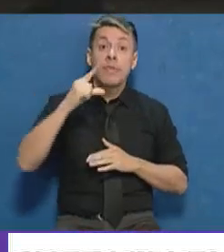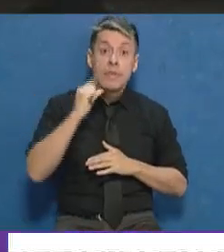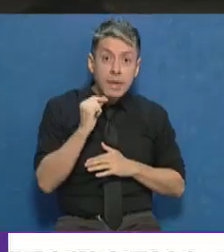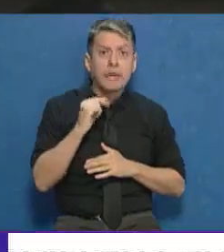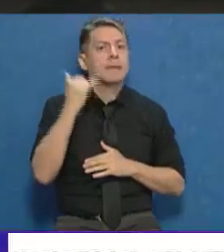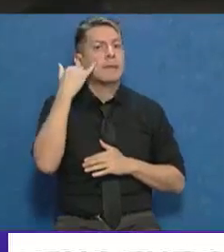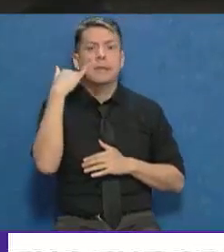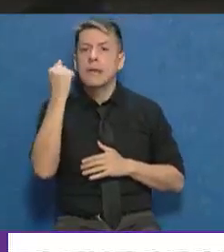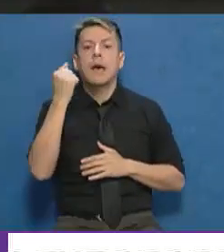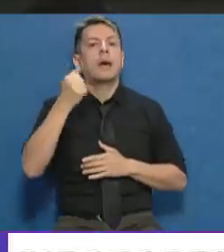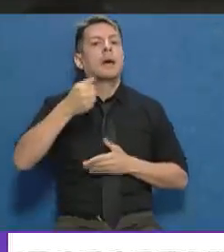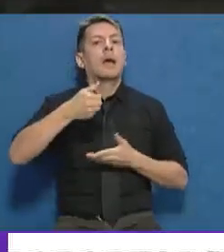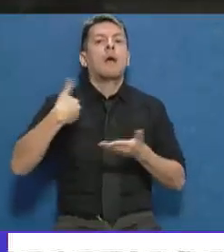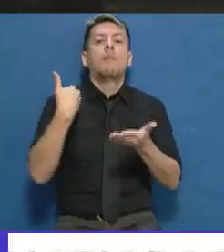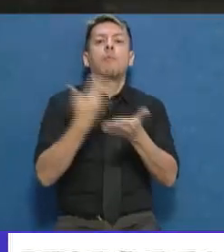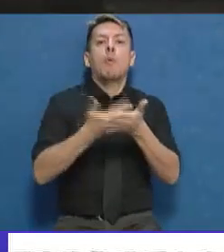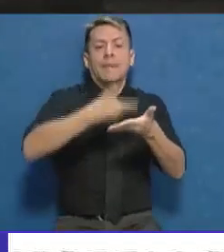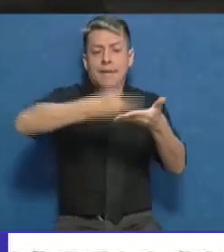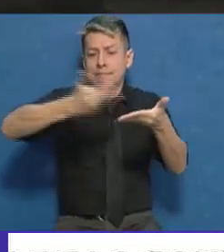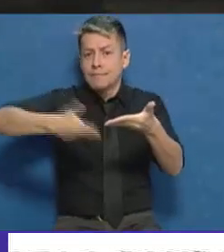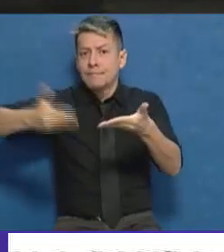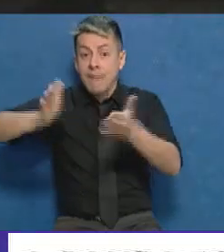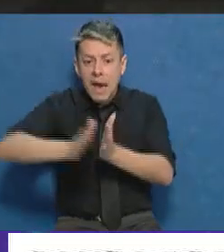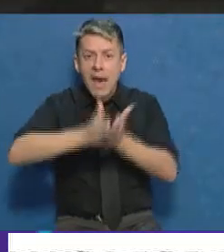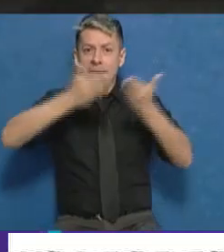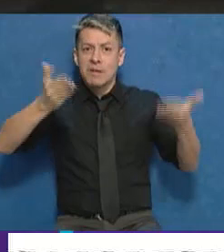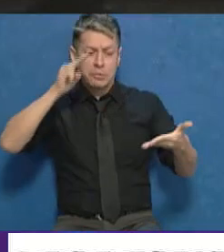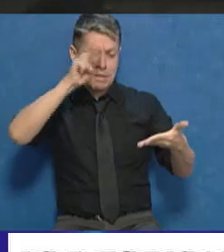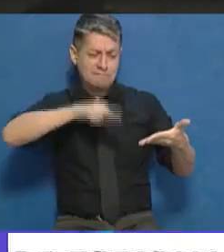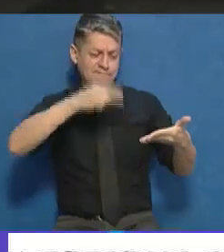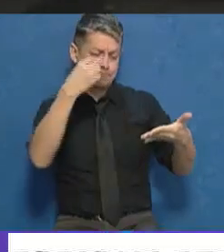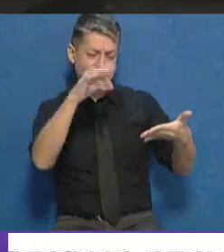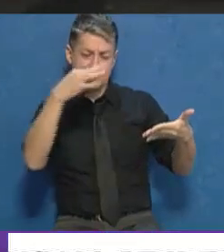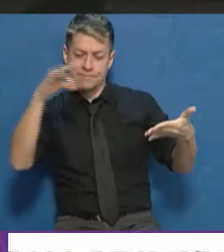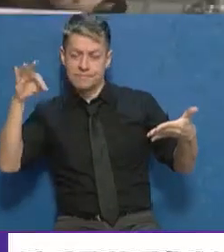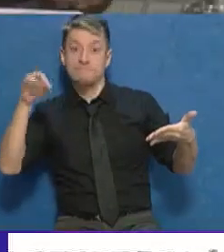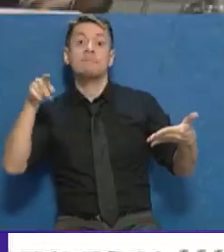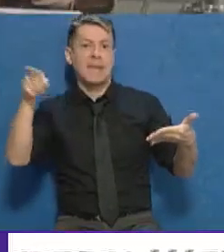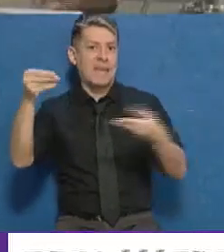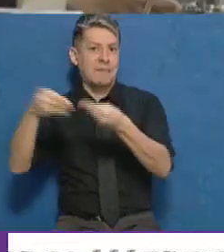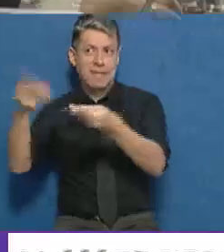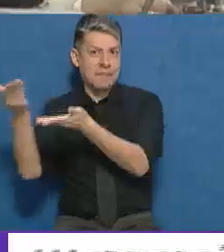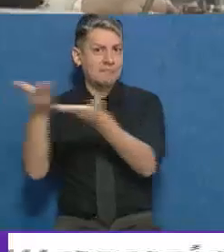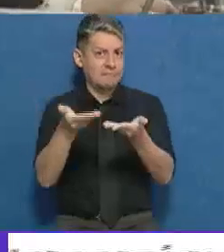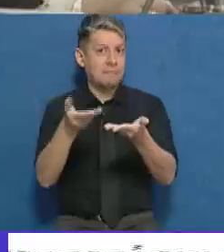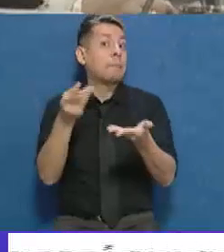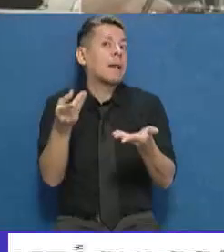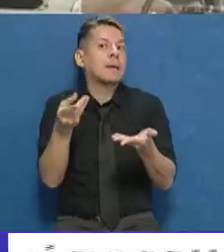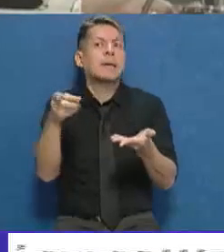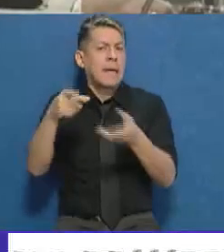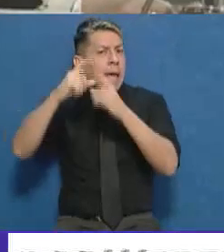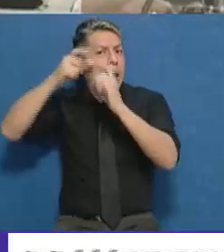la apertura formal de toda la documentación que presentó la empresa para poder tener concretamente los